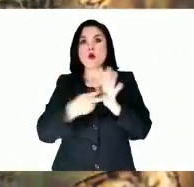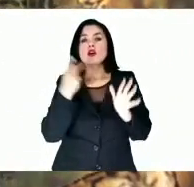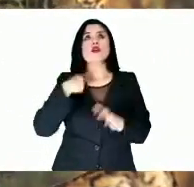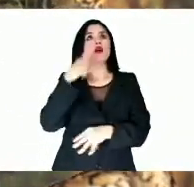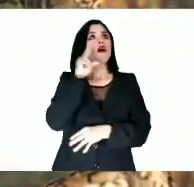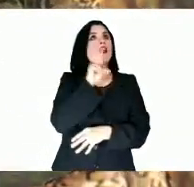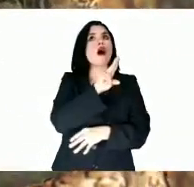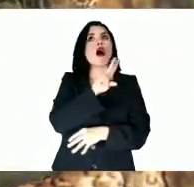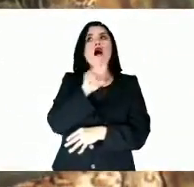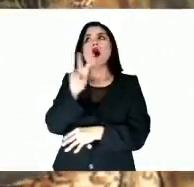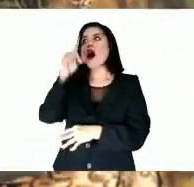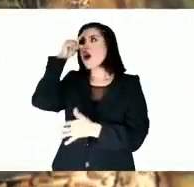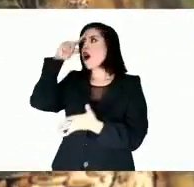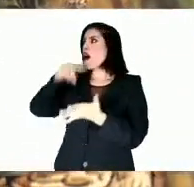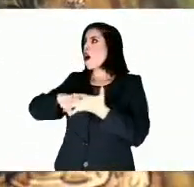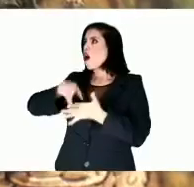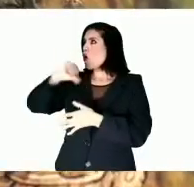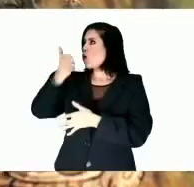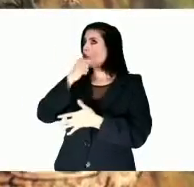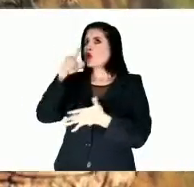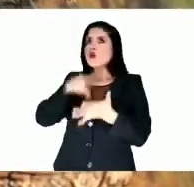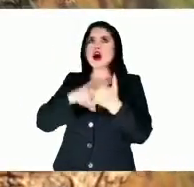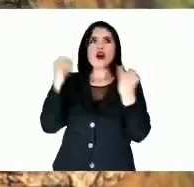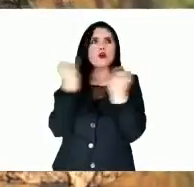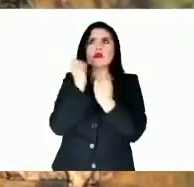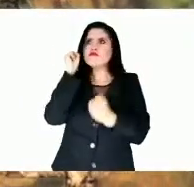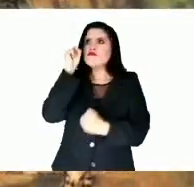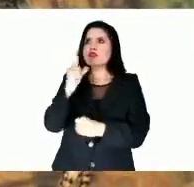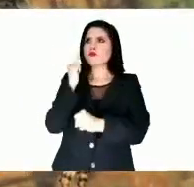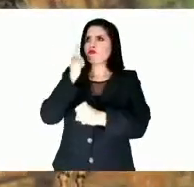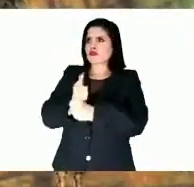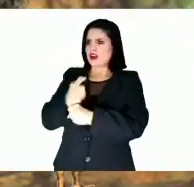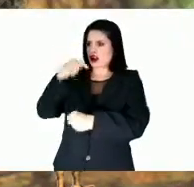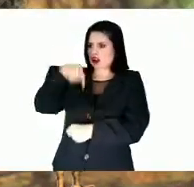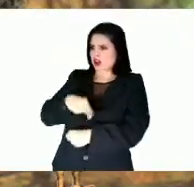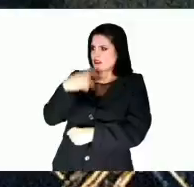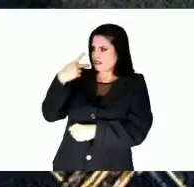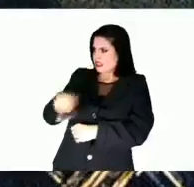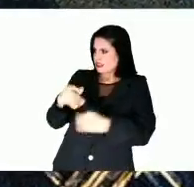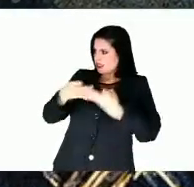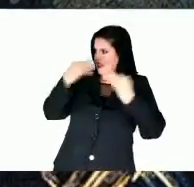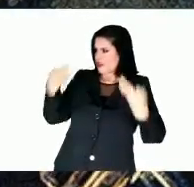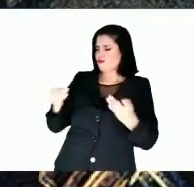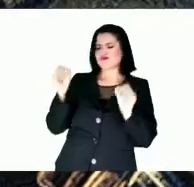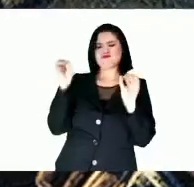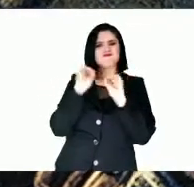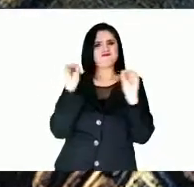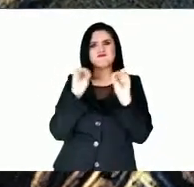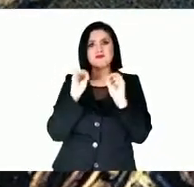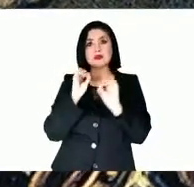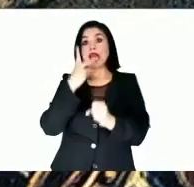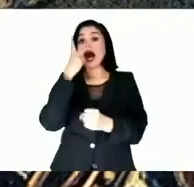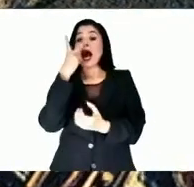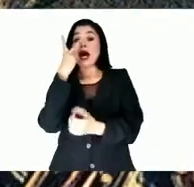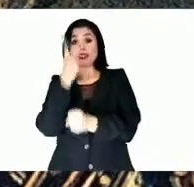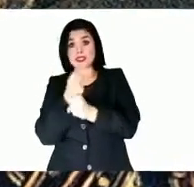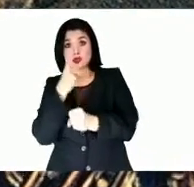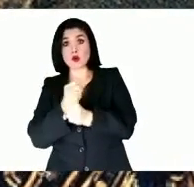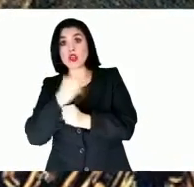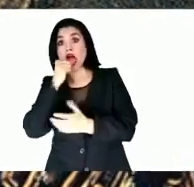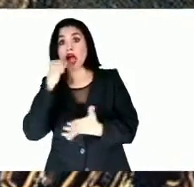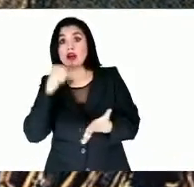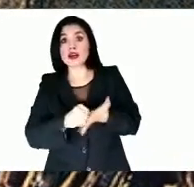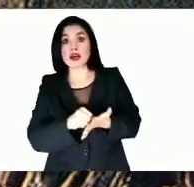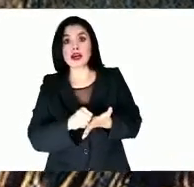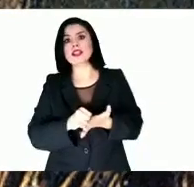que creí que en el mundo hubiese otras tierras descubiertas como estas. En la segunda carta de relación Hernán Cortés